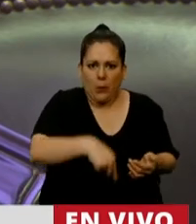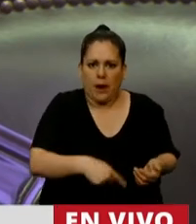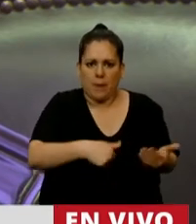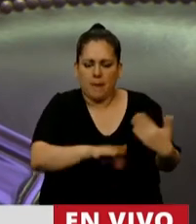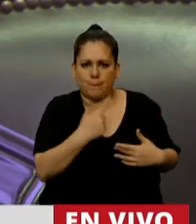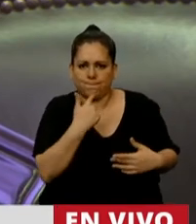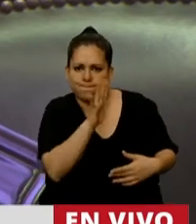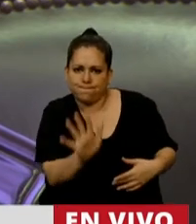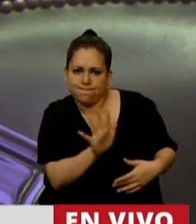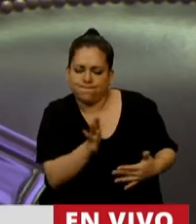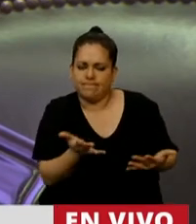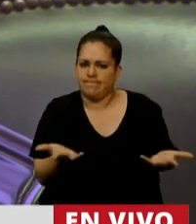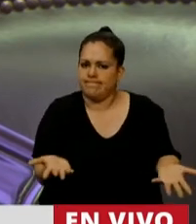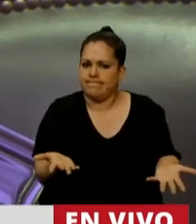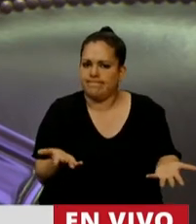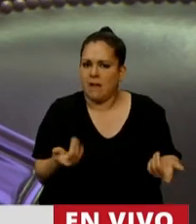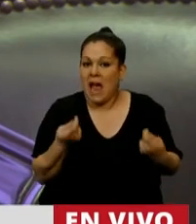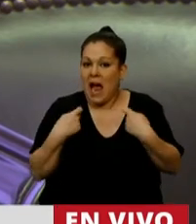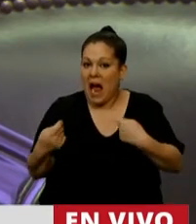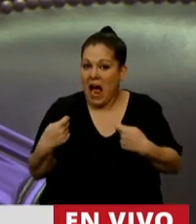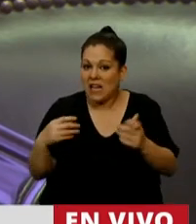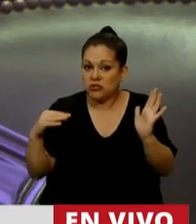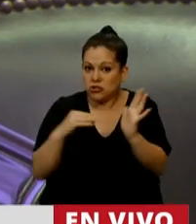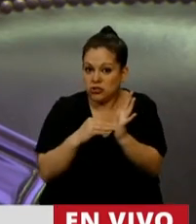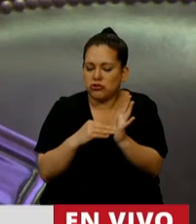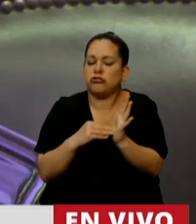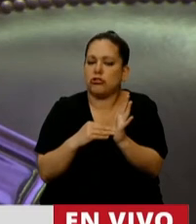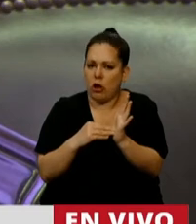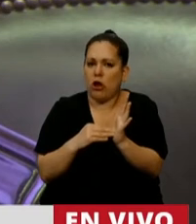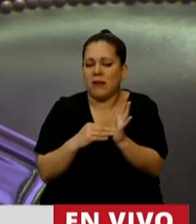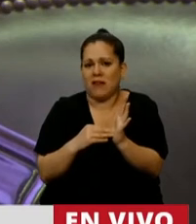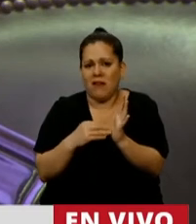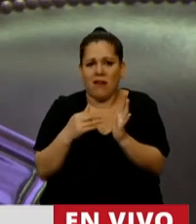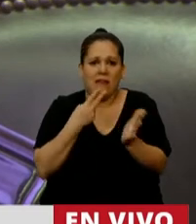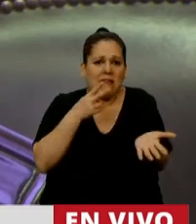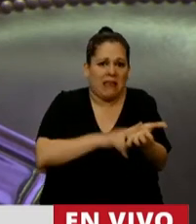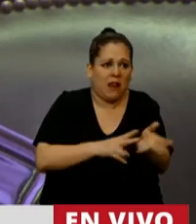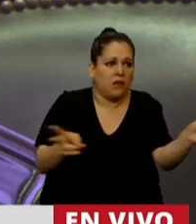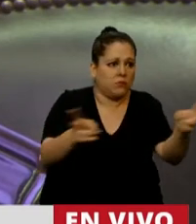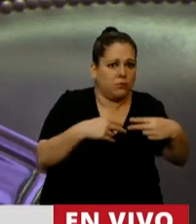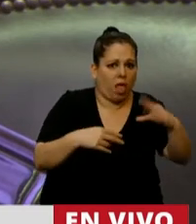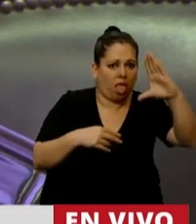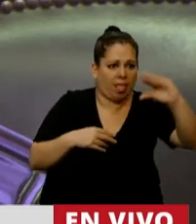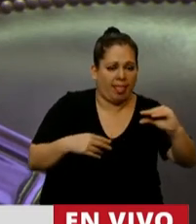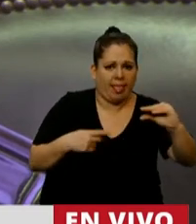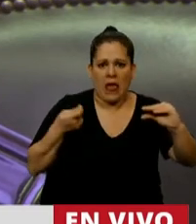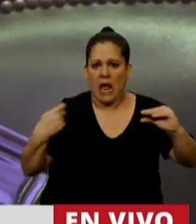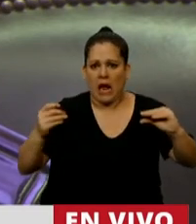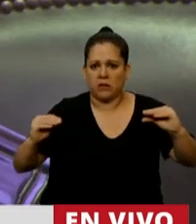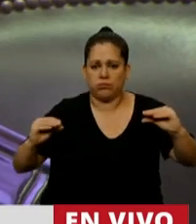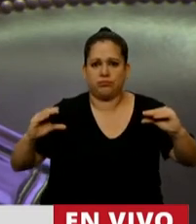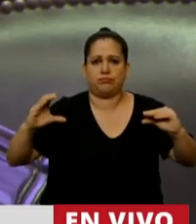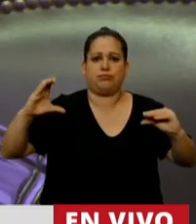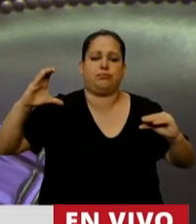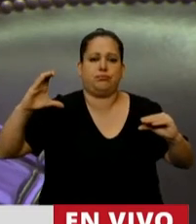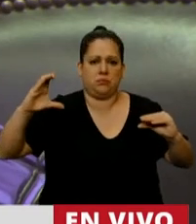todavía. Y este gasto que es superior a los ingresos se financia con déficit